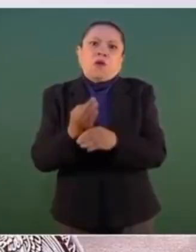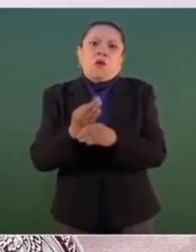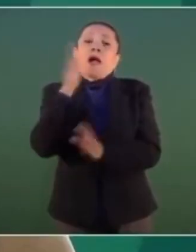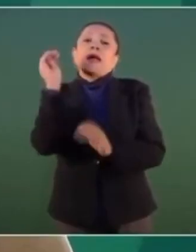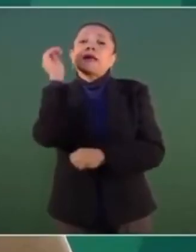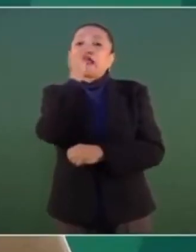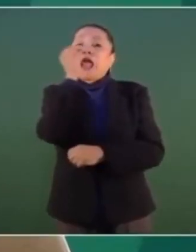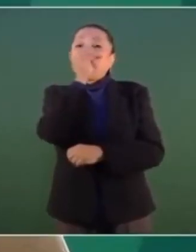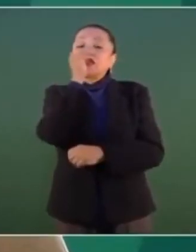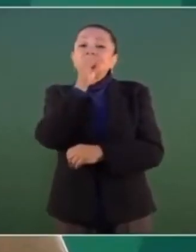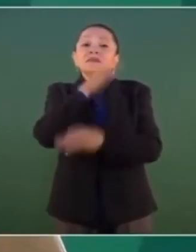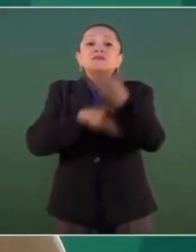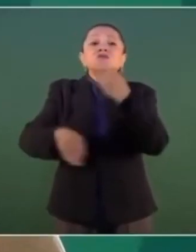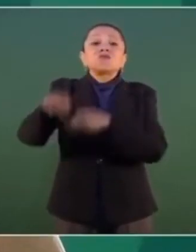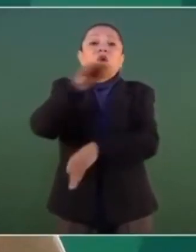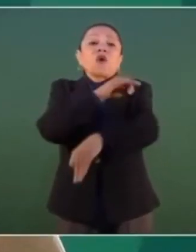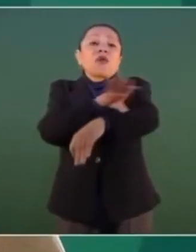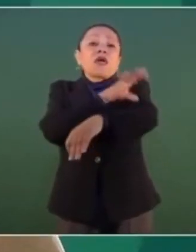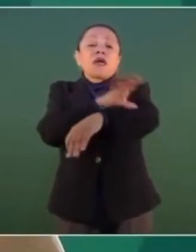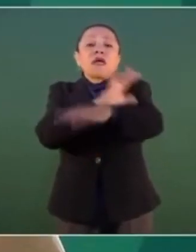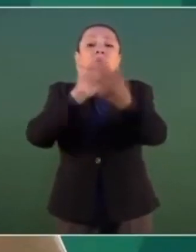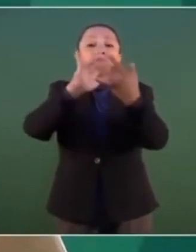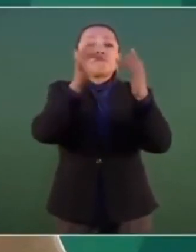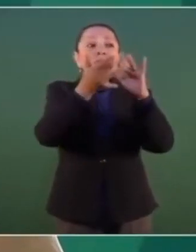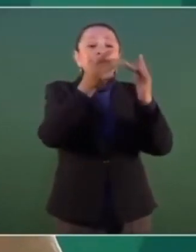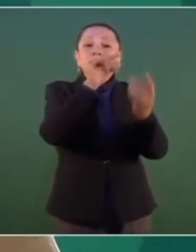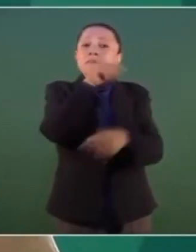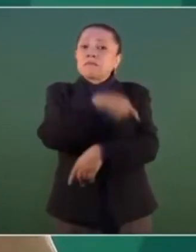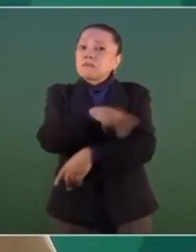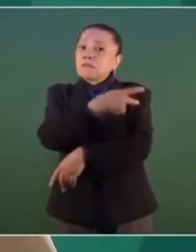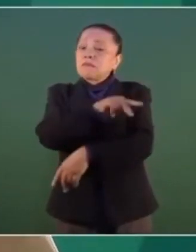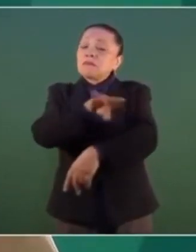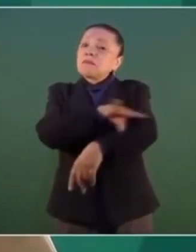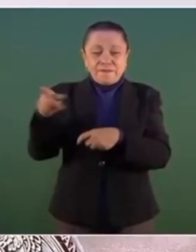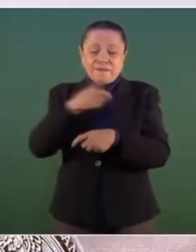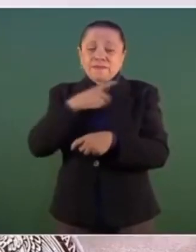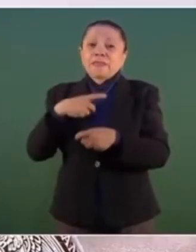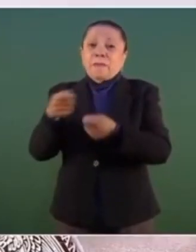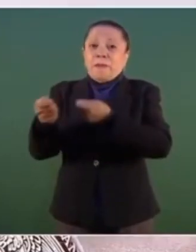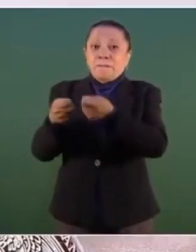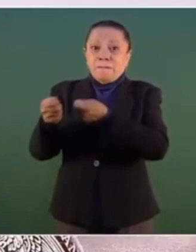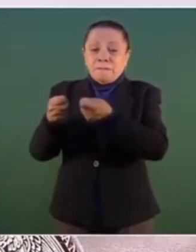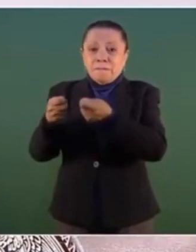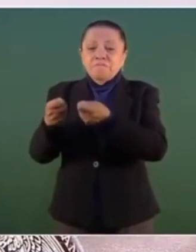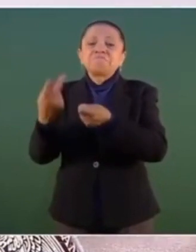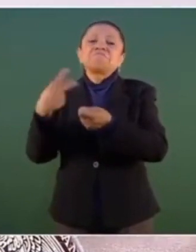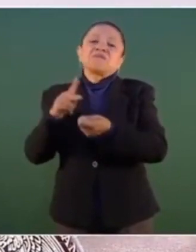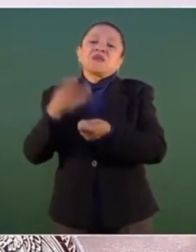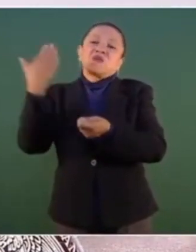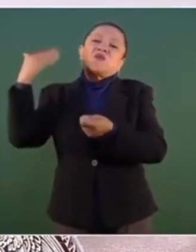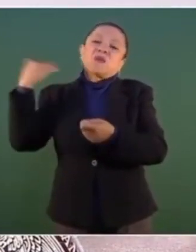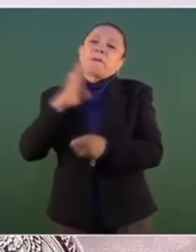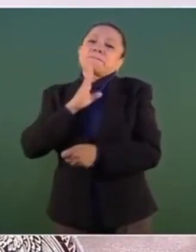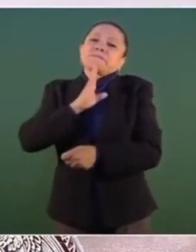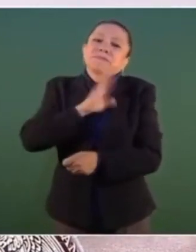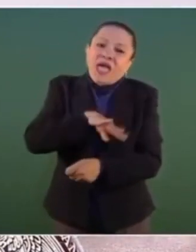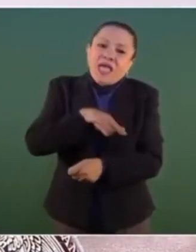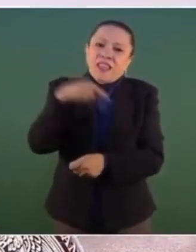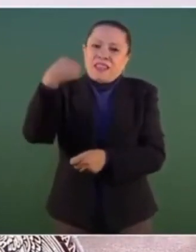sus tareas pensando siempre en el bienestar del pueblo y guiados por los compromisos que deben caracterizar al servicio público,